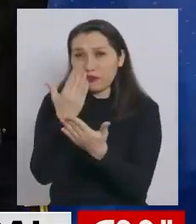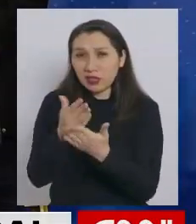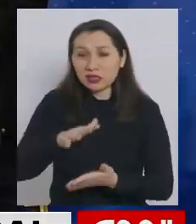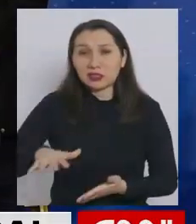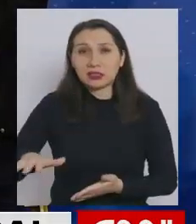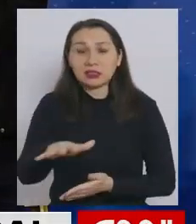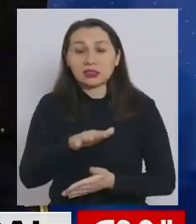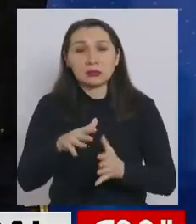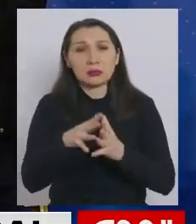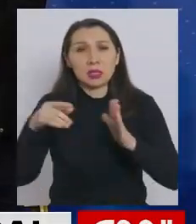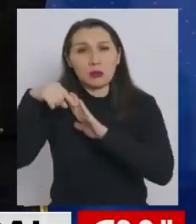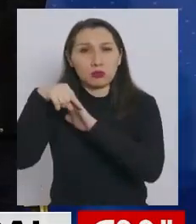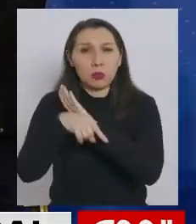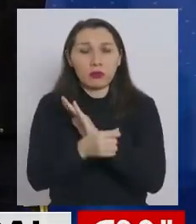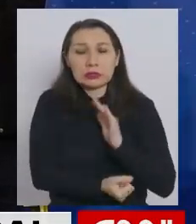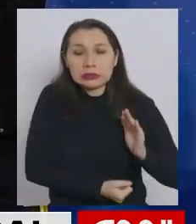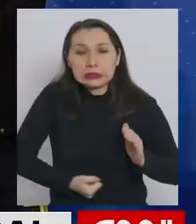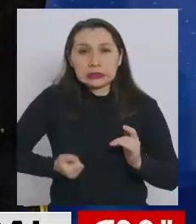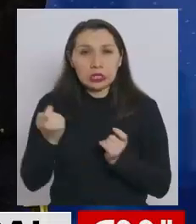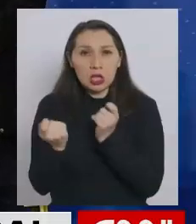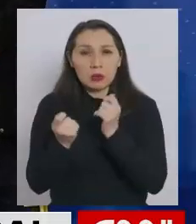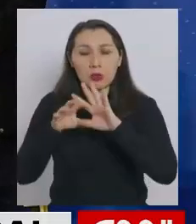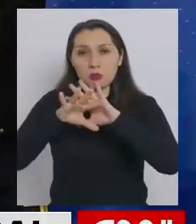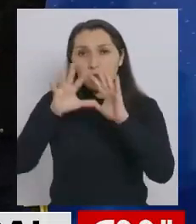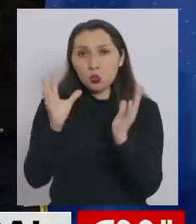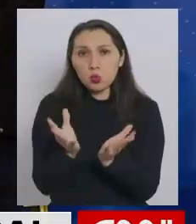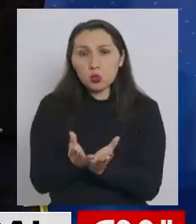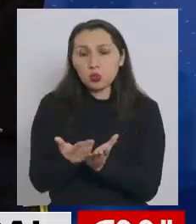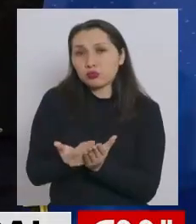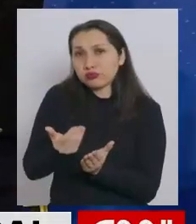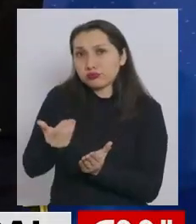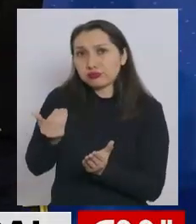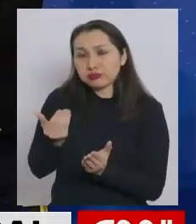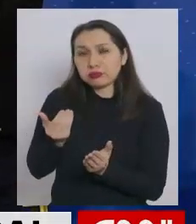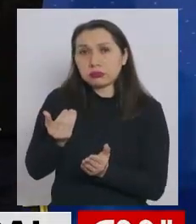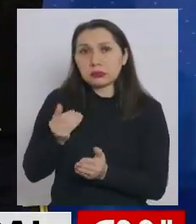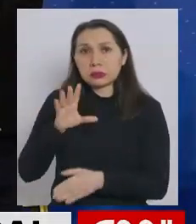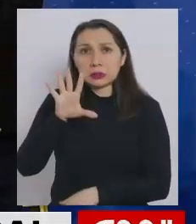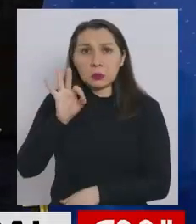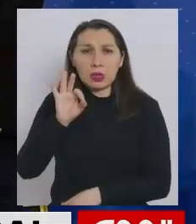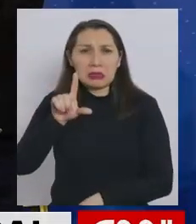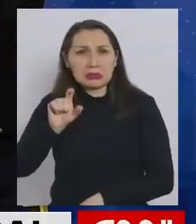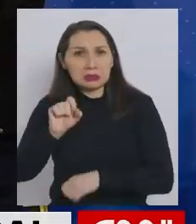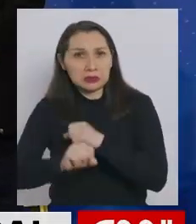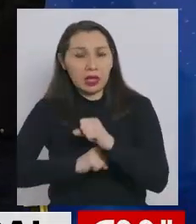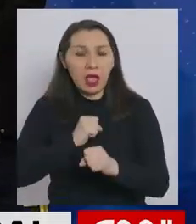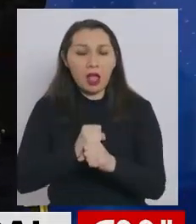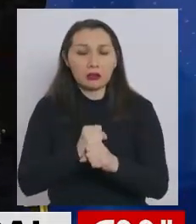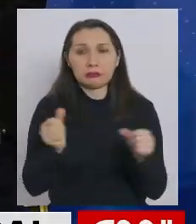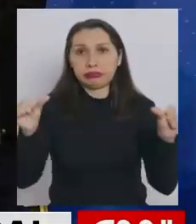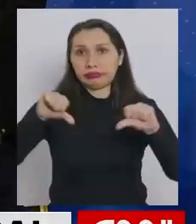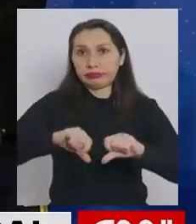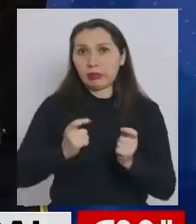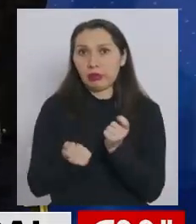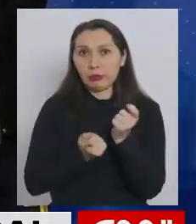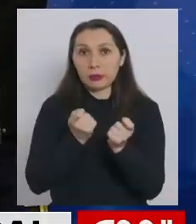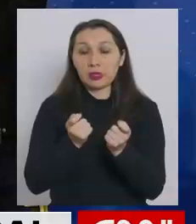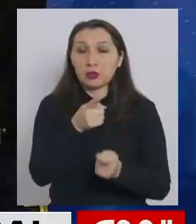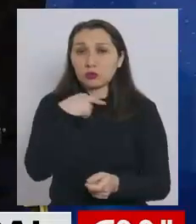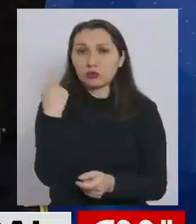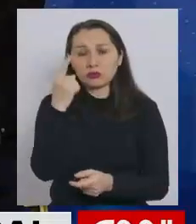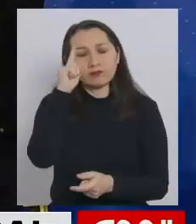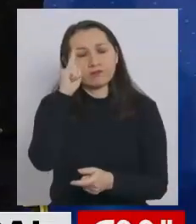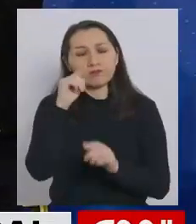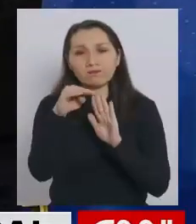una de las más profundas recesiones de la economía mundial en los últimos 50 o 70 años. Y por lo tanto estamos